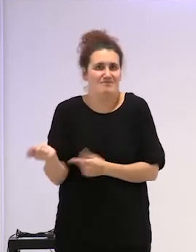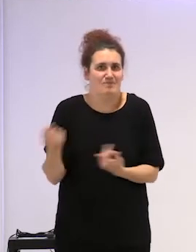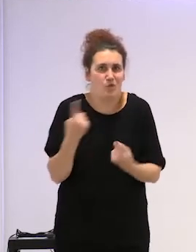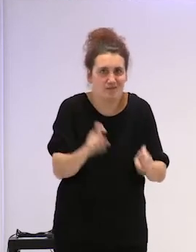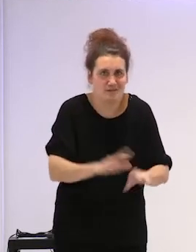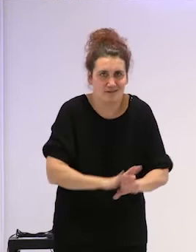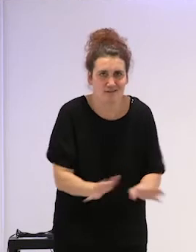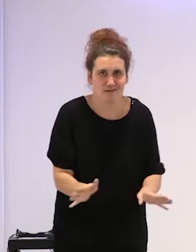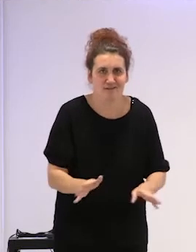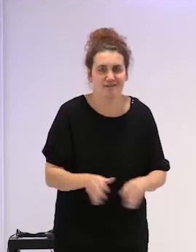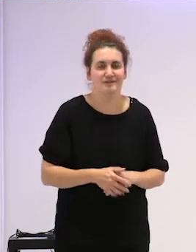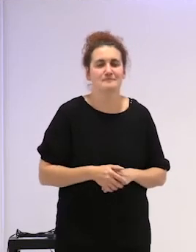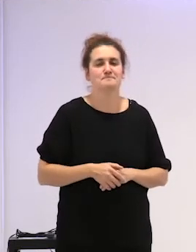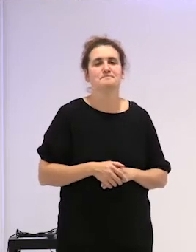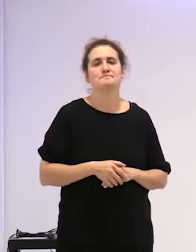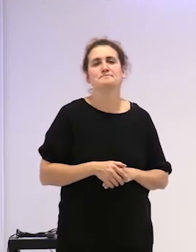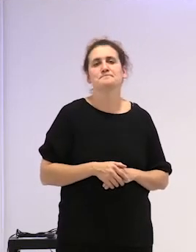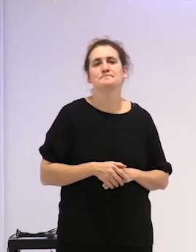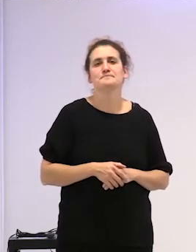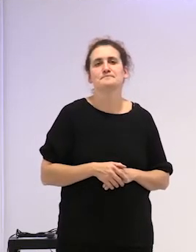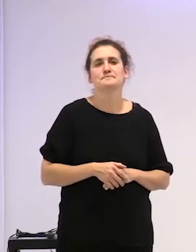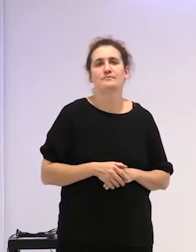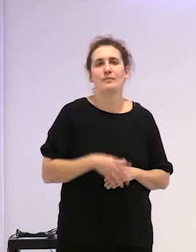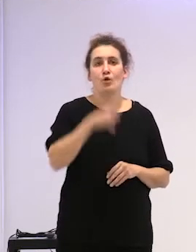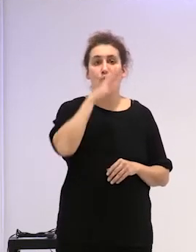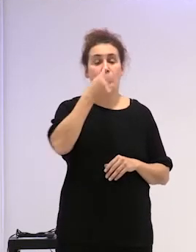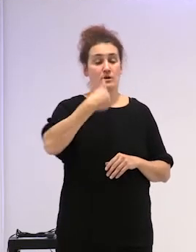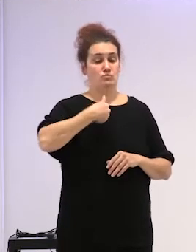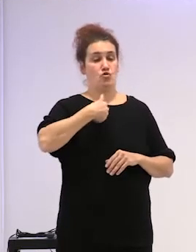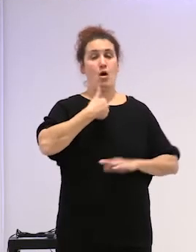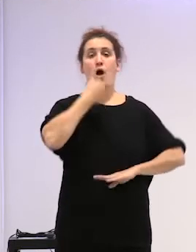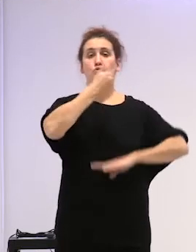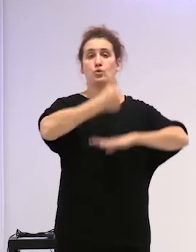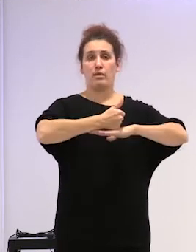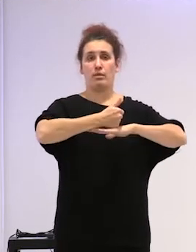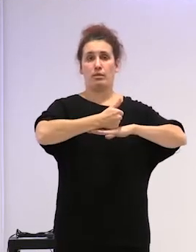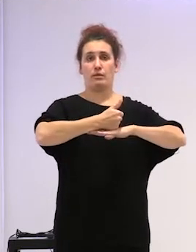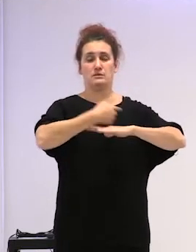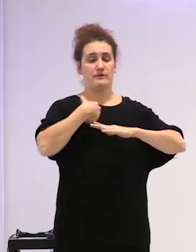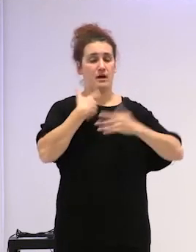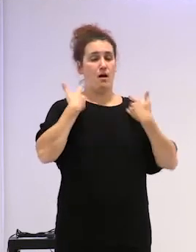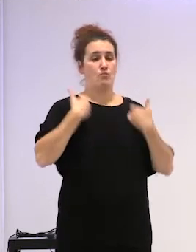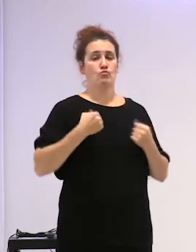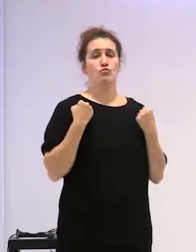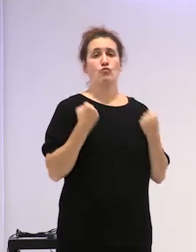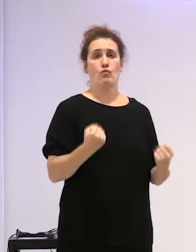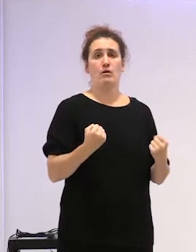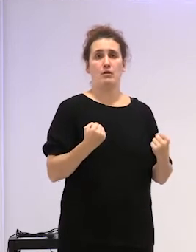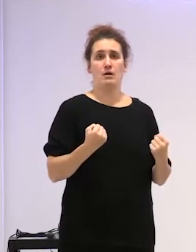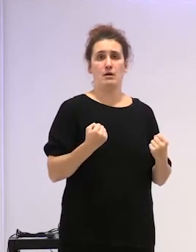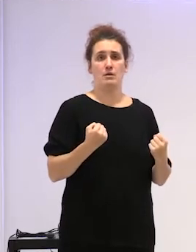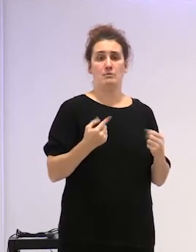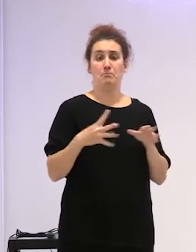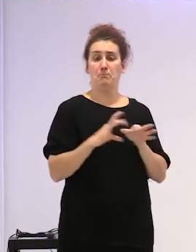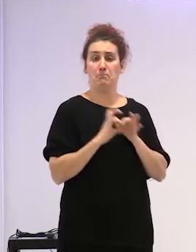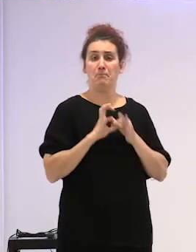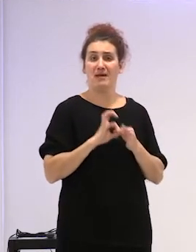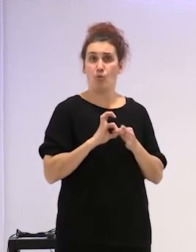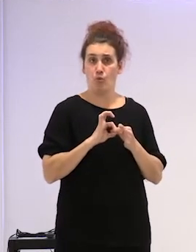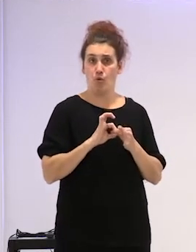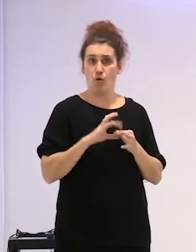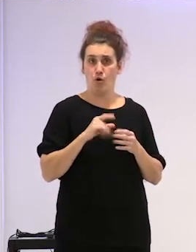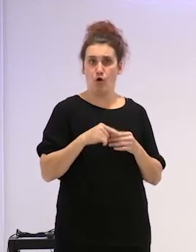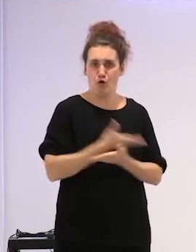usarlo porque está la autoridad, la fuerza que significa el vínculo, la